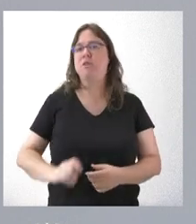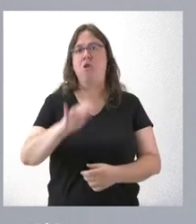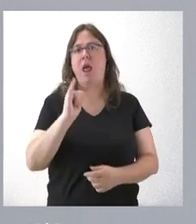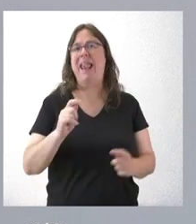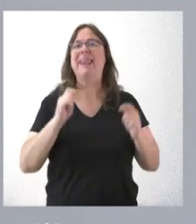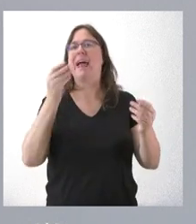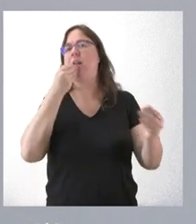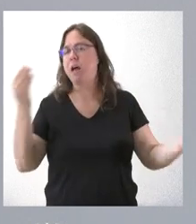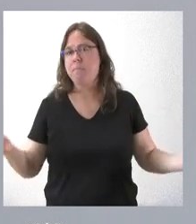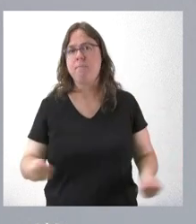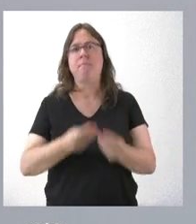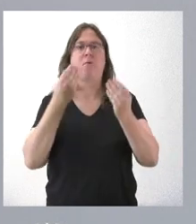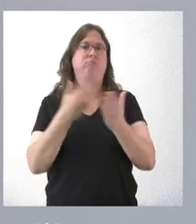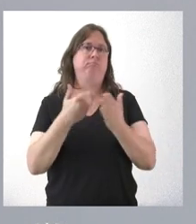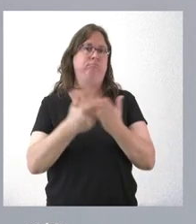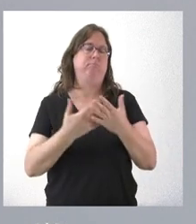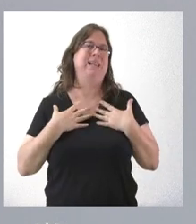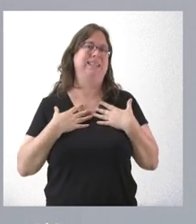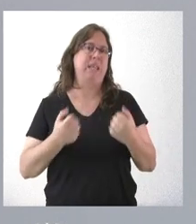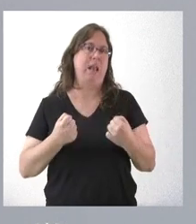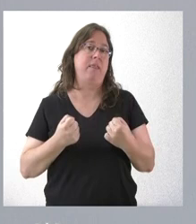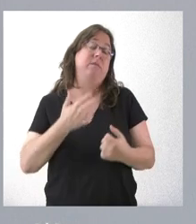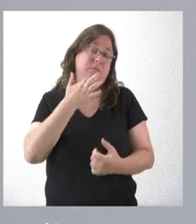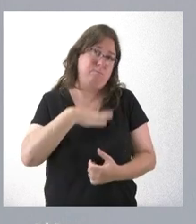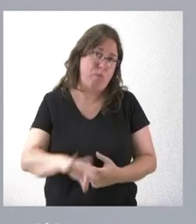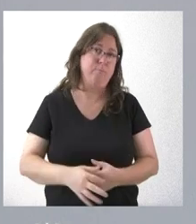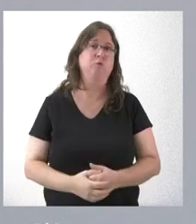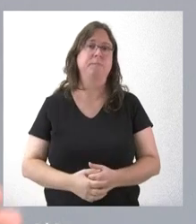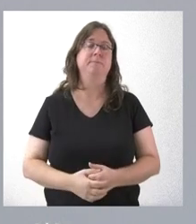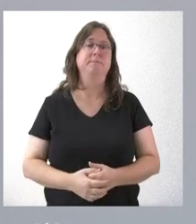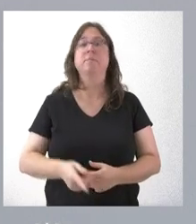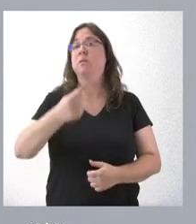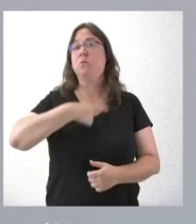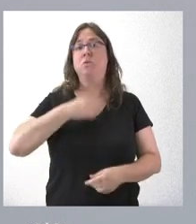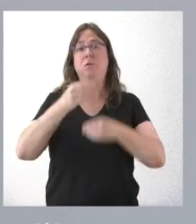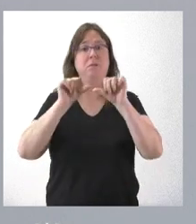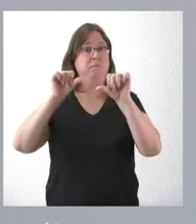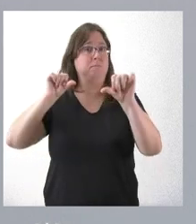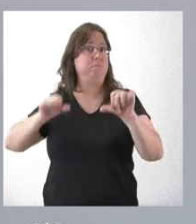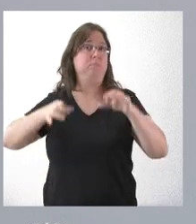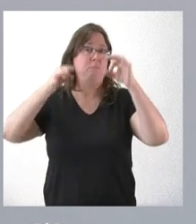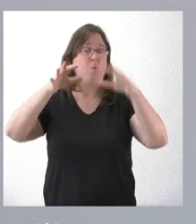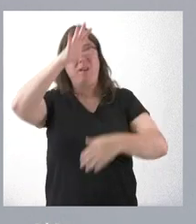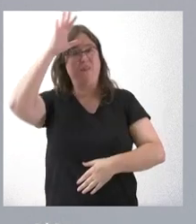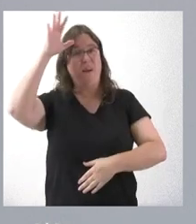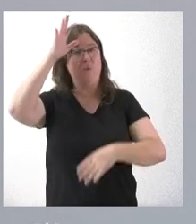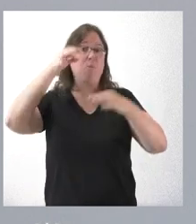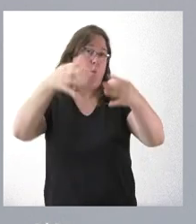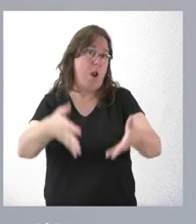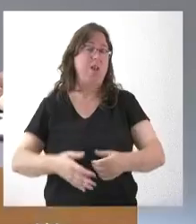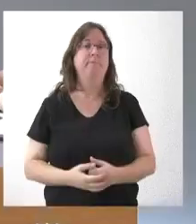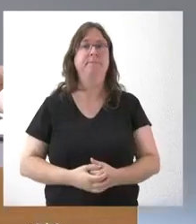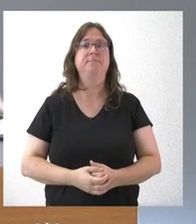la mejor garantía de la sanidad de la que seamos capaces, que es lo que hemos hecho también en los últimos veranos en nuestra comunidad autónoma.